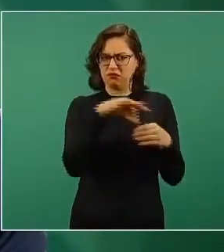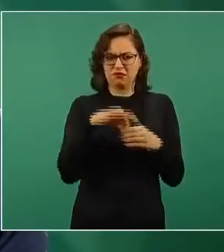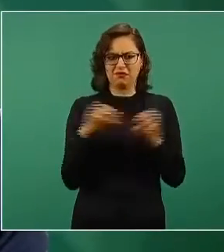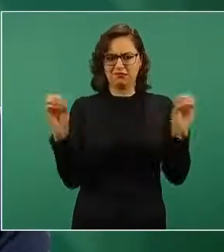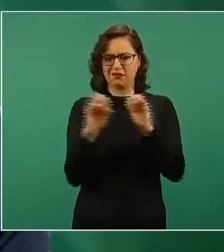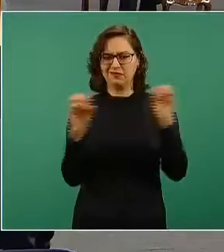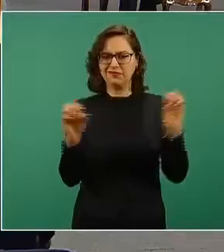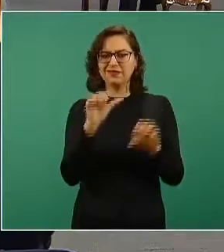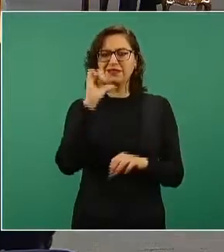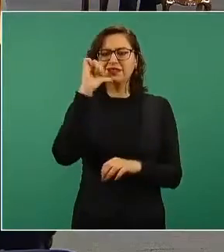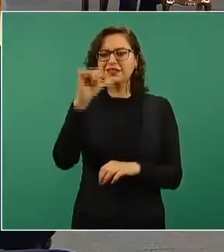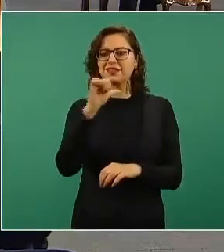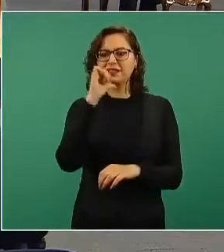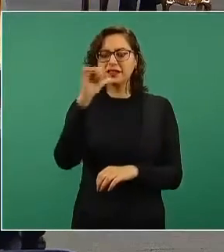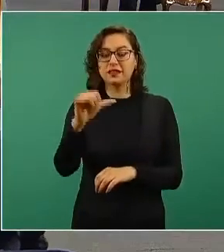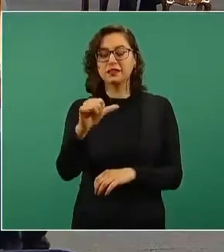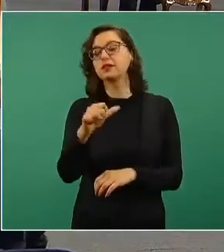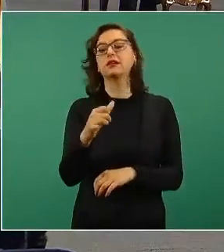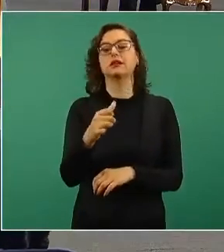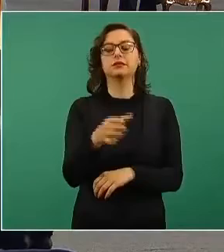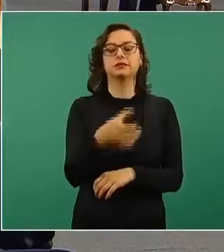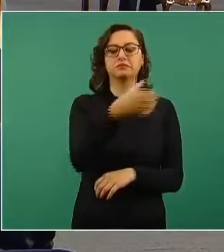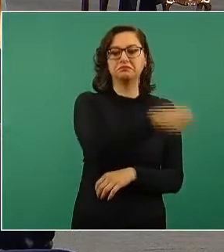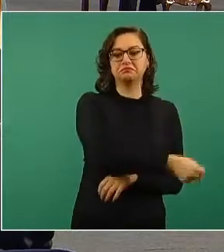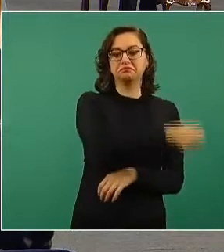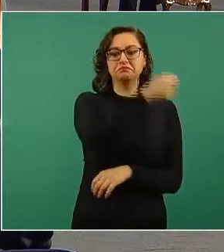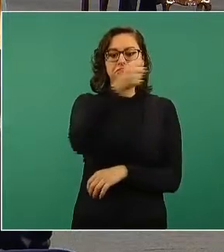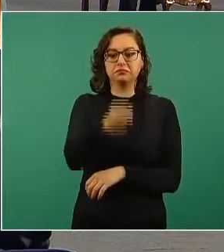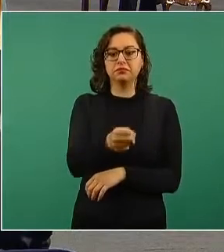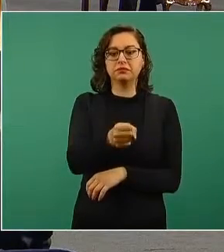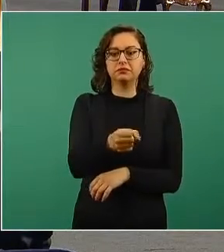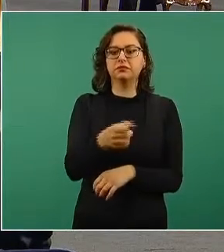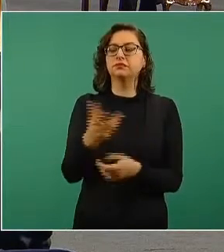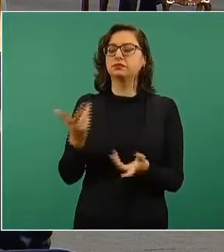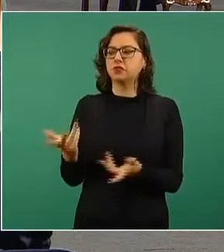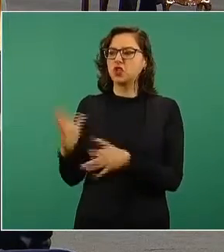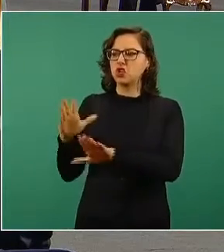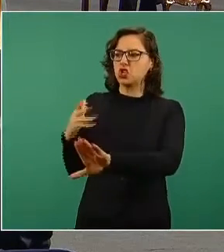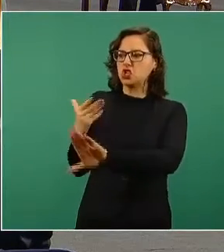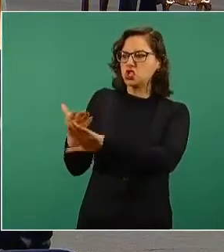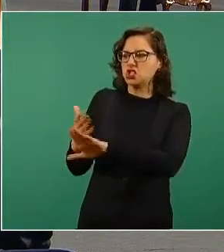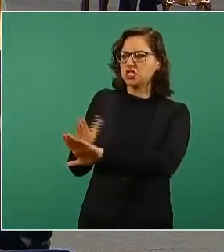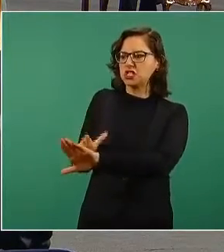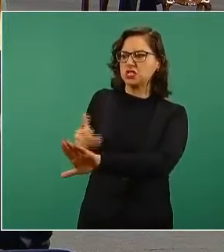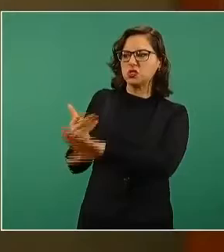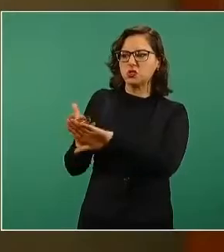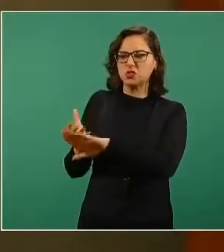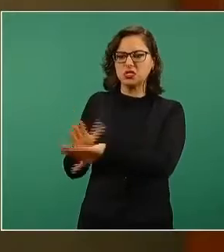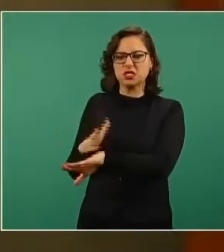hubo acoso, agresiones.